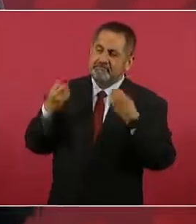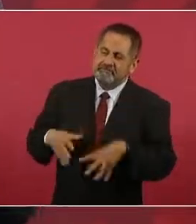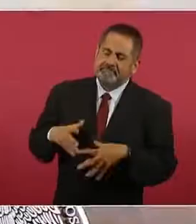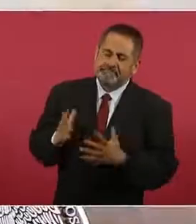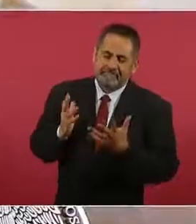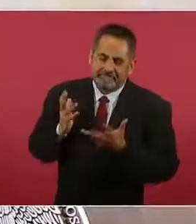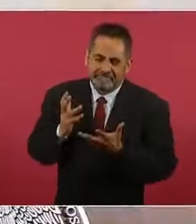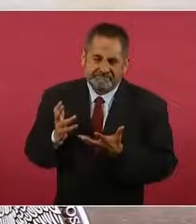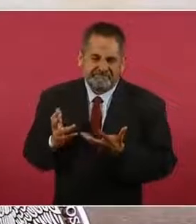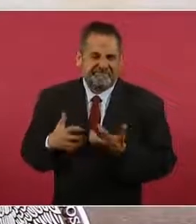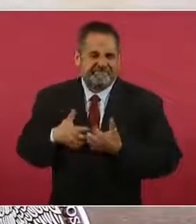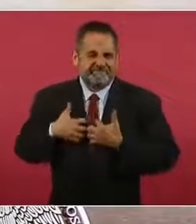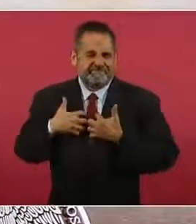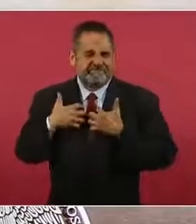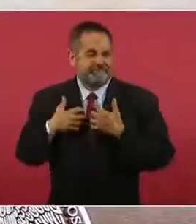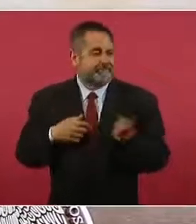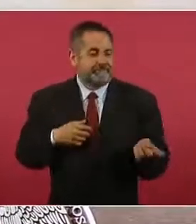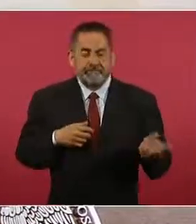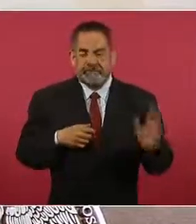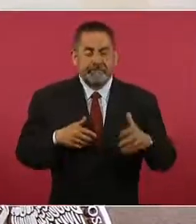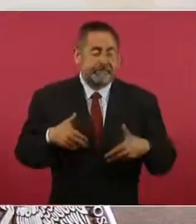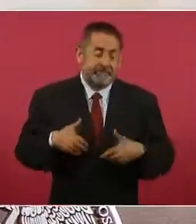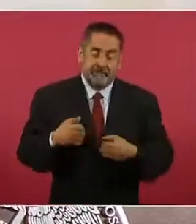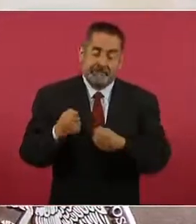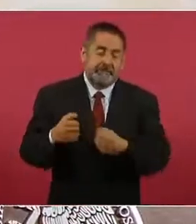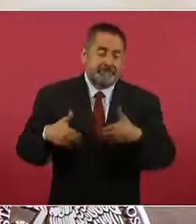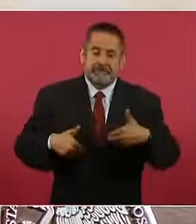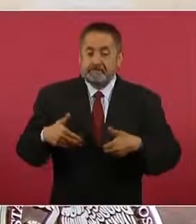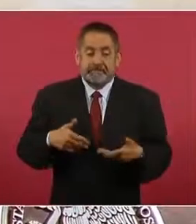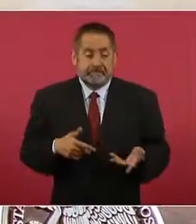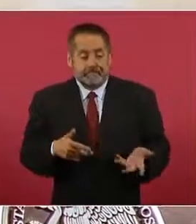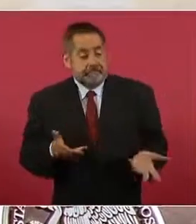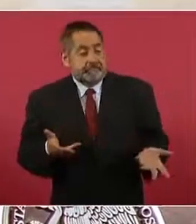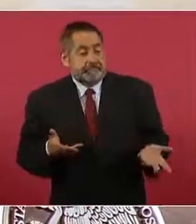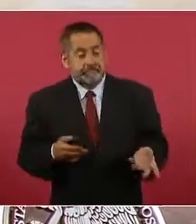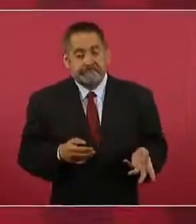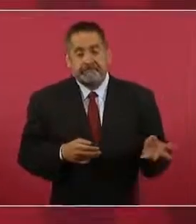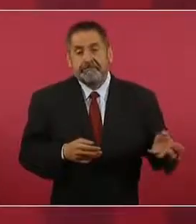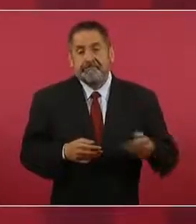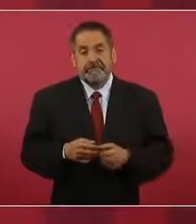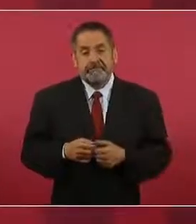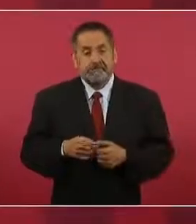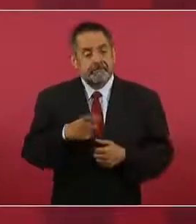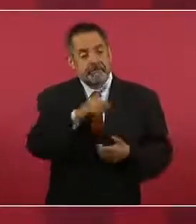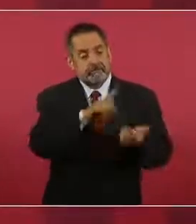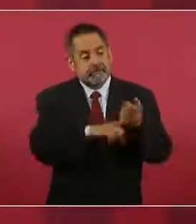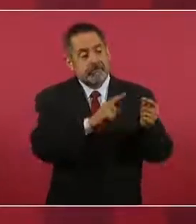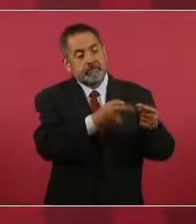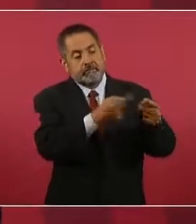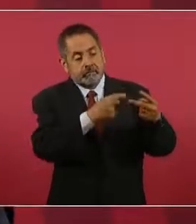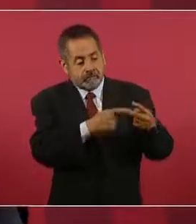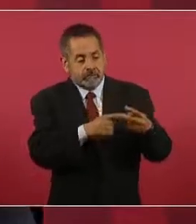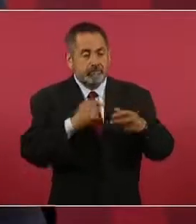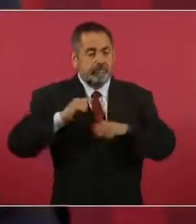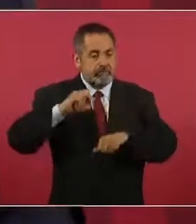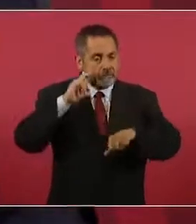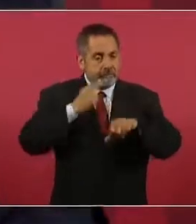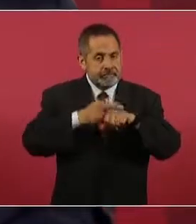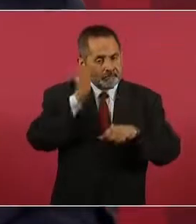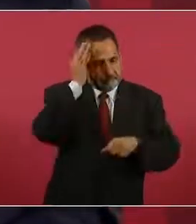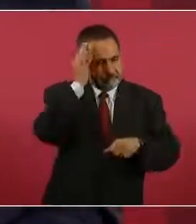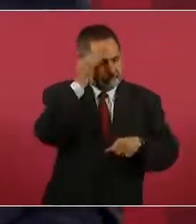Ustedes se quedaron molestísimos, ellos, sus voceros, sus